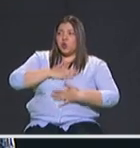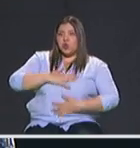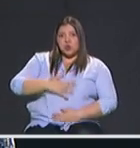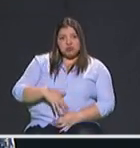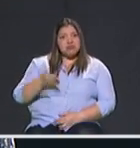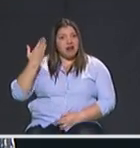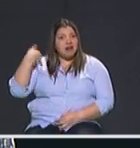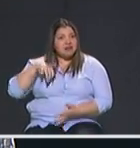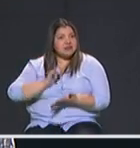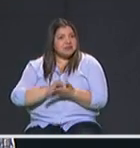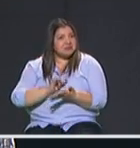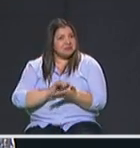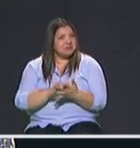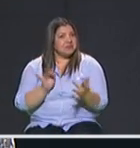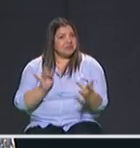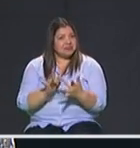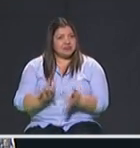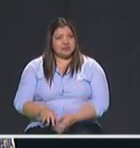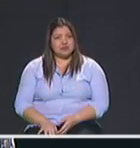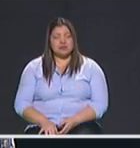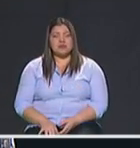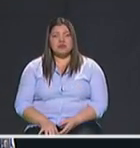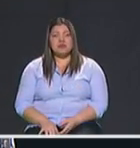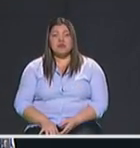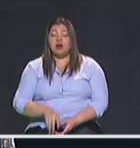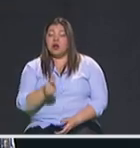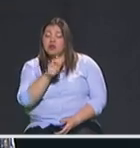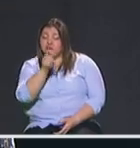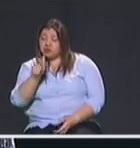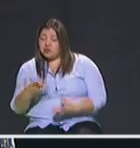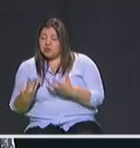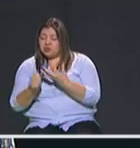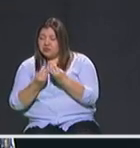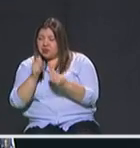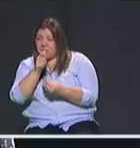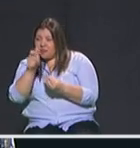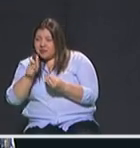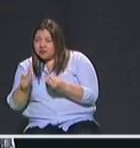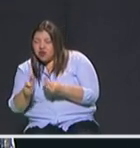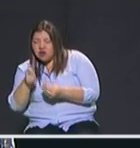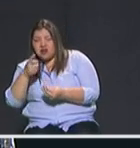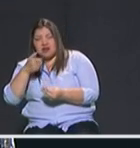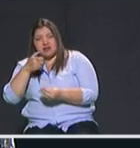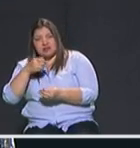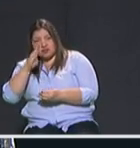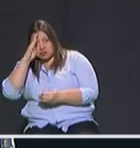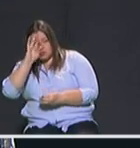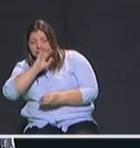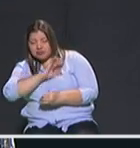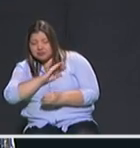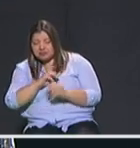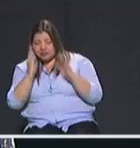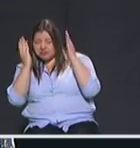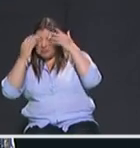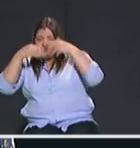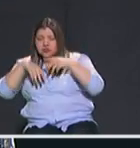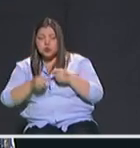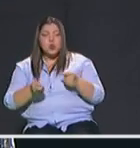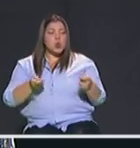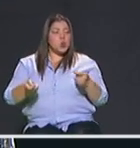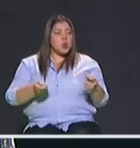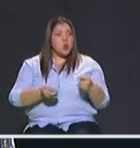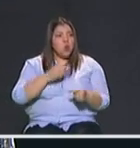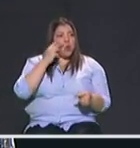sectores. Lo tercero, a montar grupos de inteligencia para que ataquemos cada uno de los delitos, extorsión,